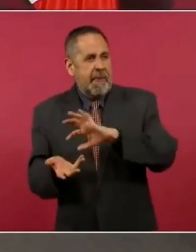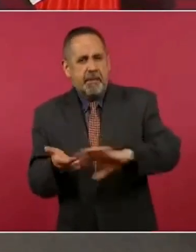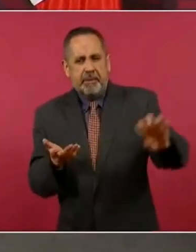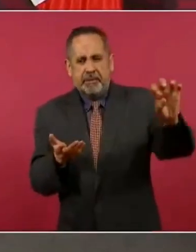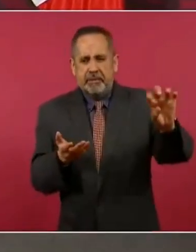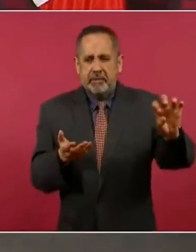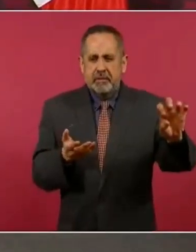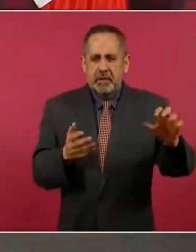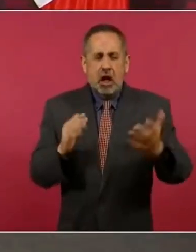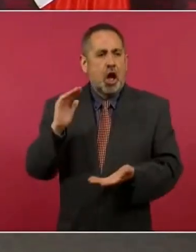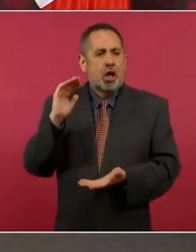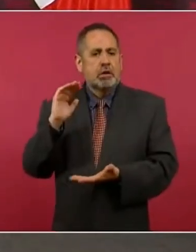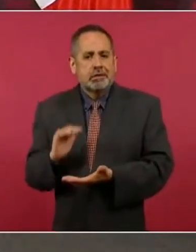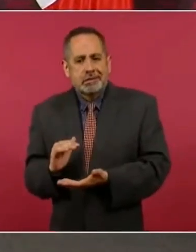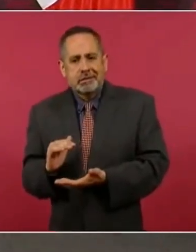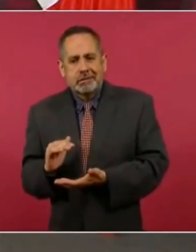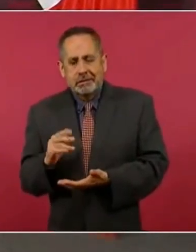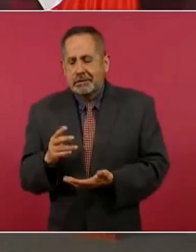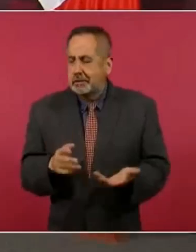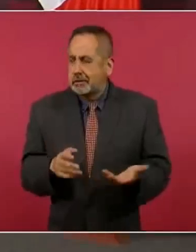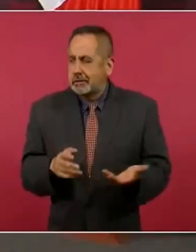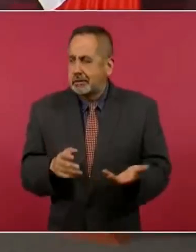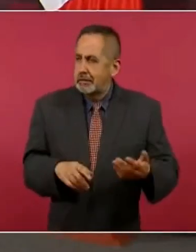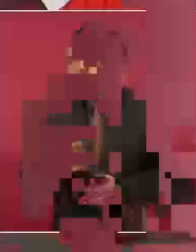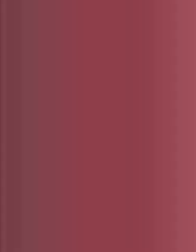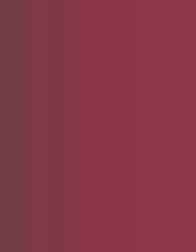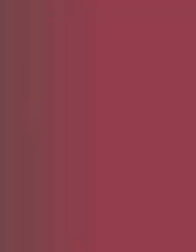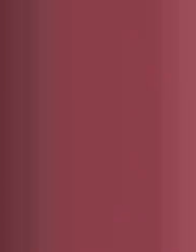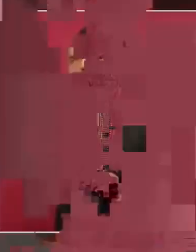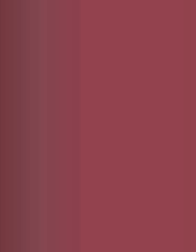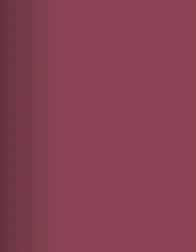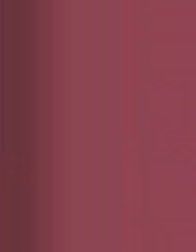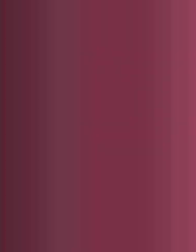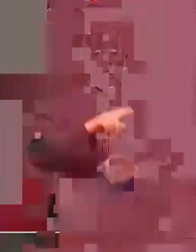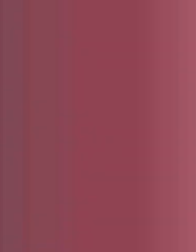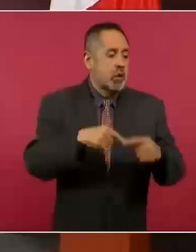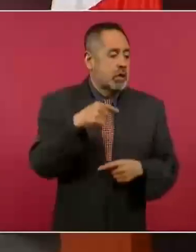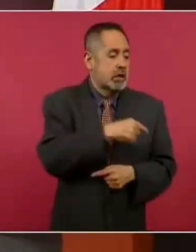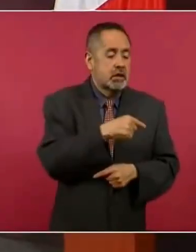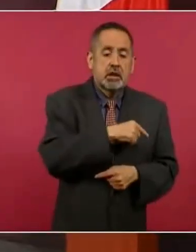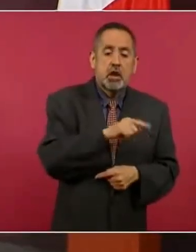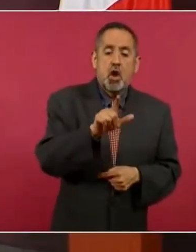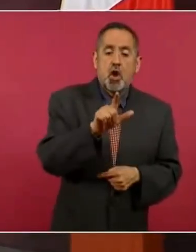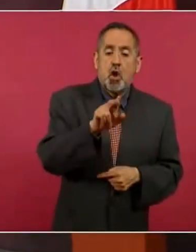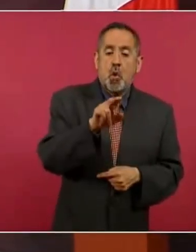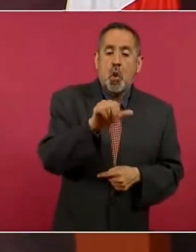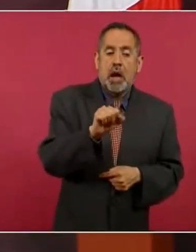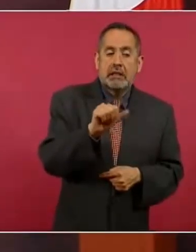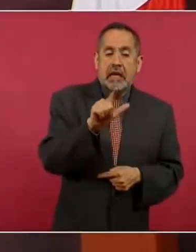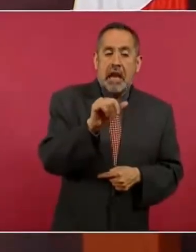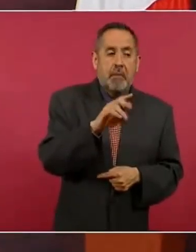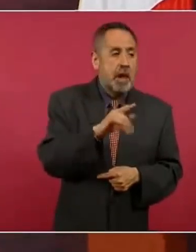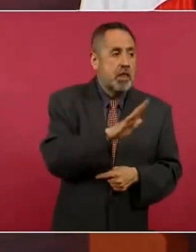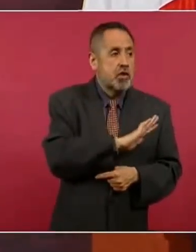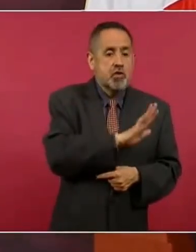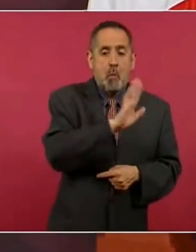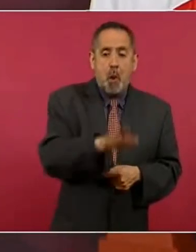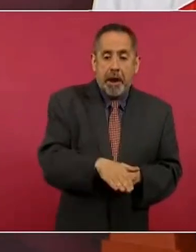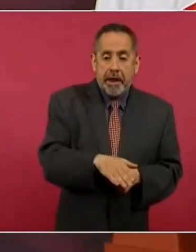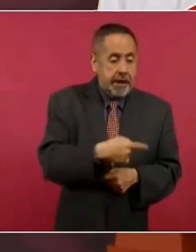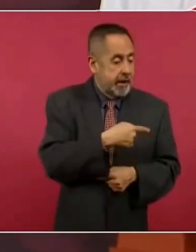acabar la se muere Lucas Salamán que era conservador